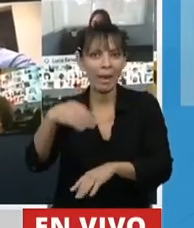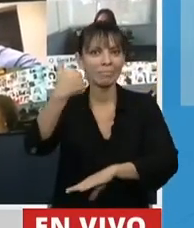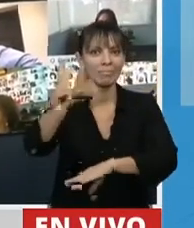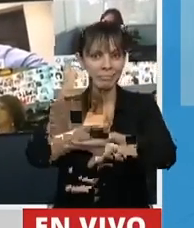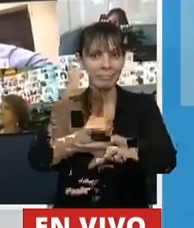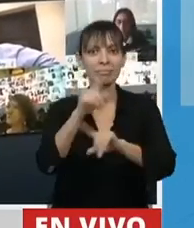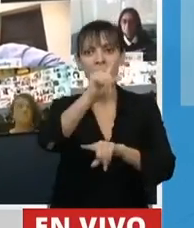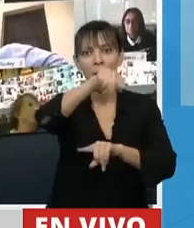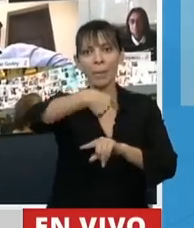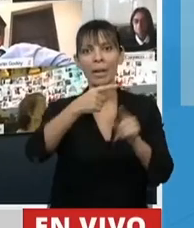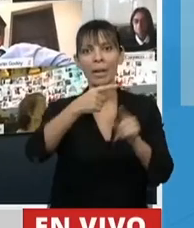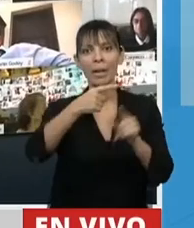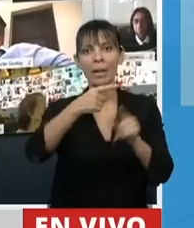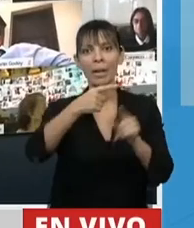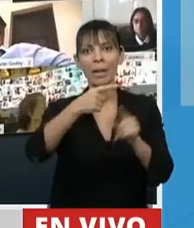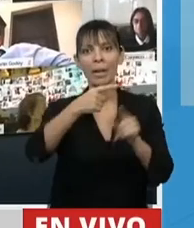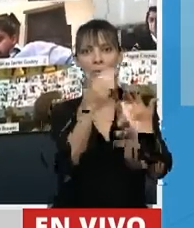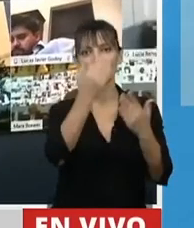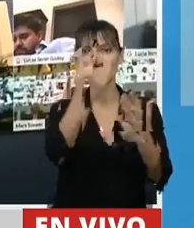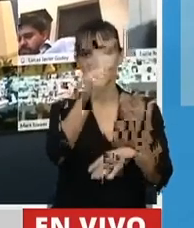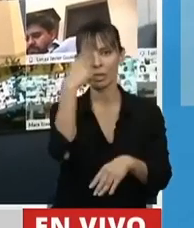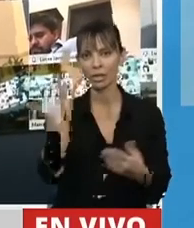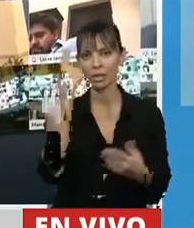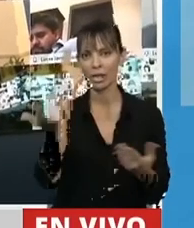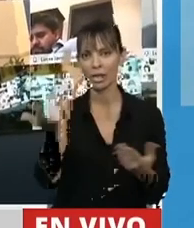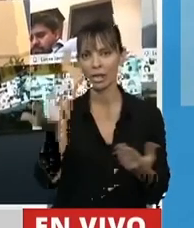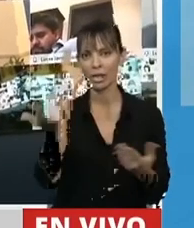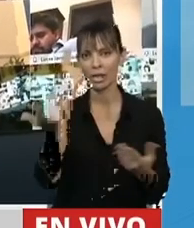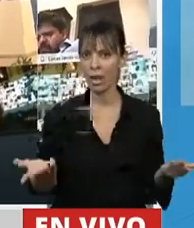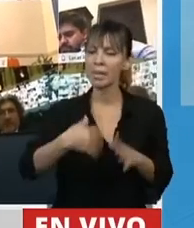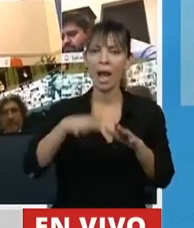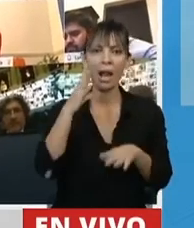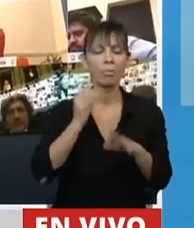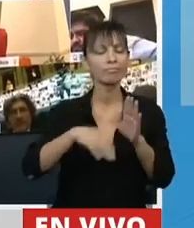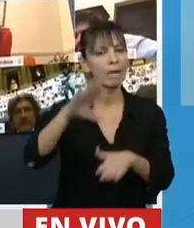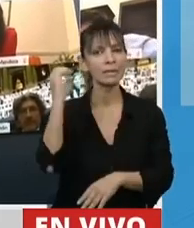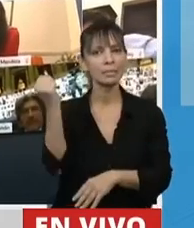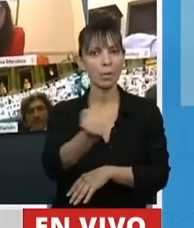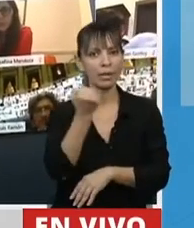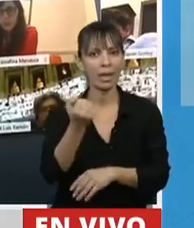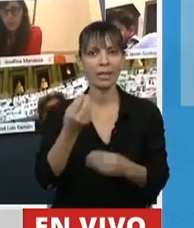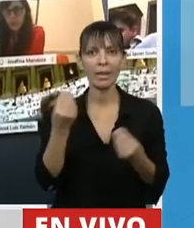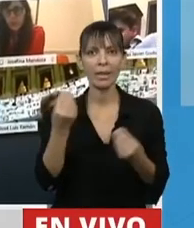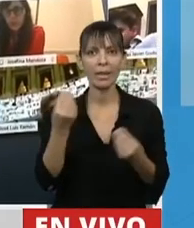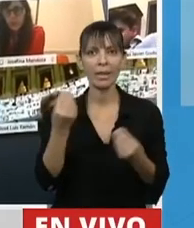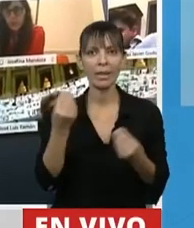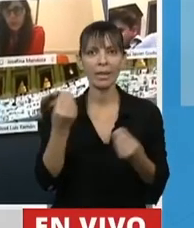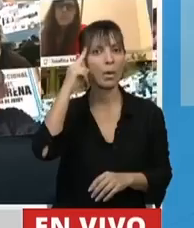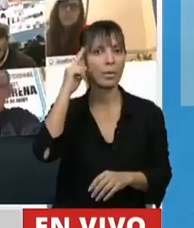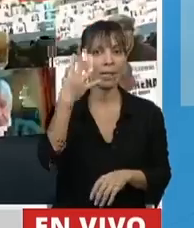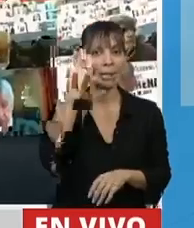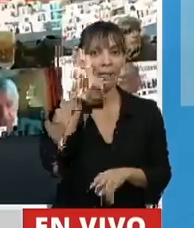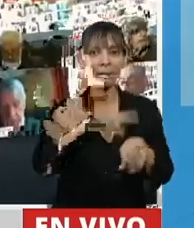del artículo 101 de la Constitución Nacional. Pero además de algo mucho más importante. El constituyente en 1994